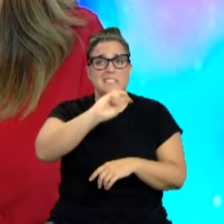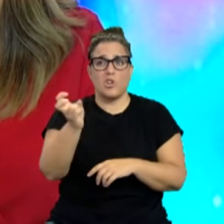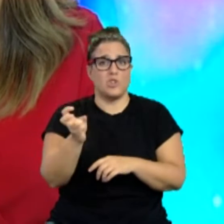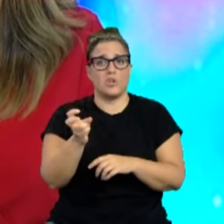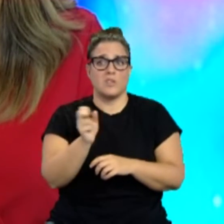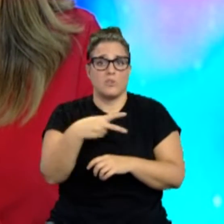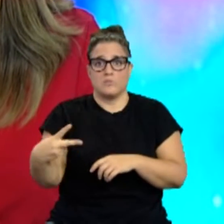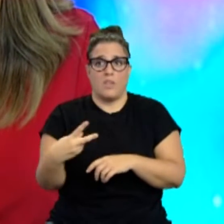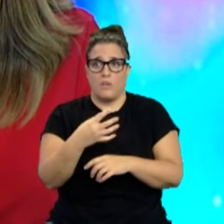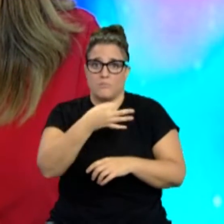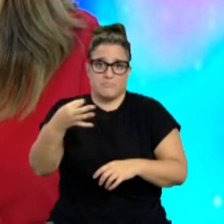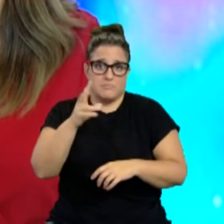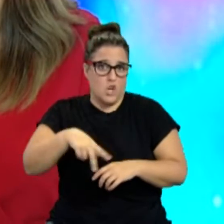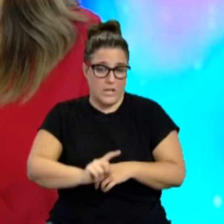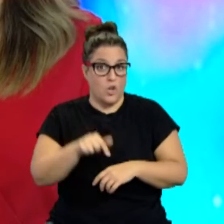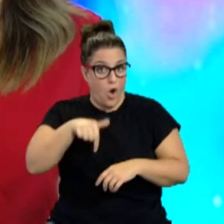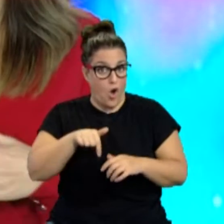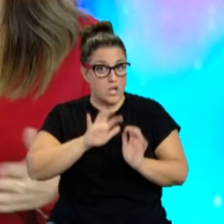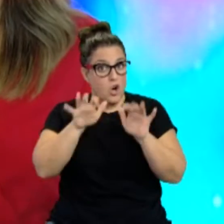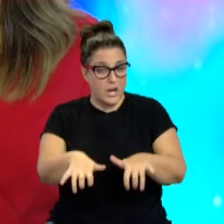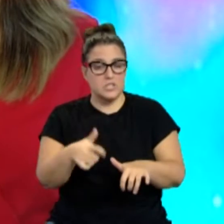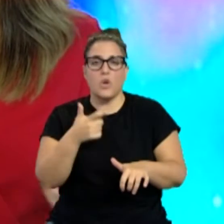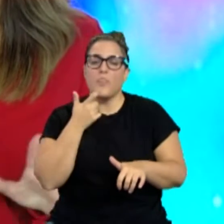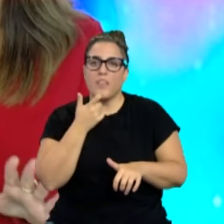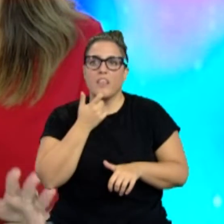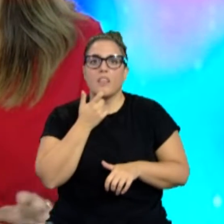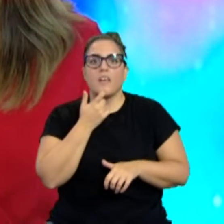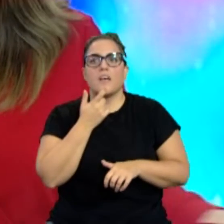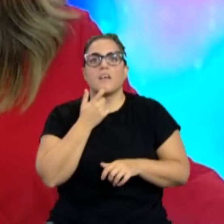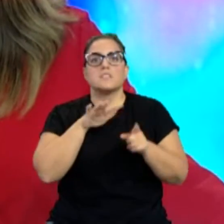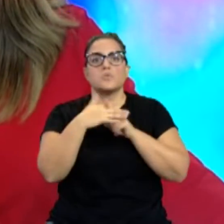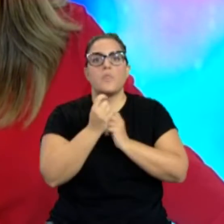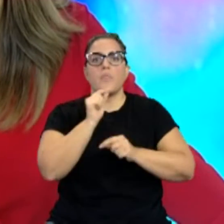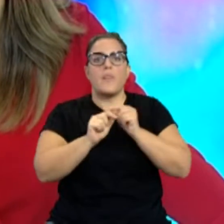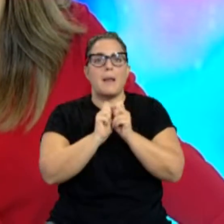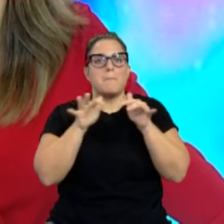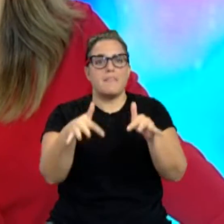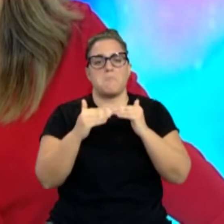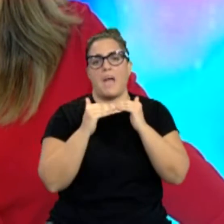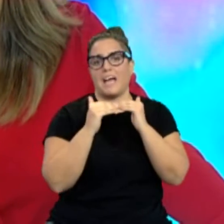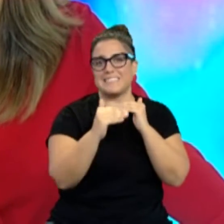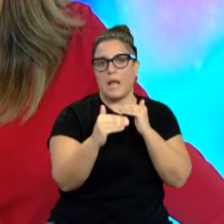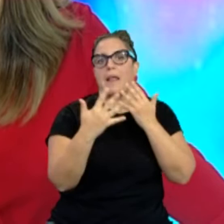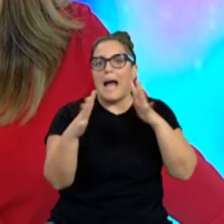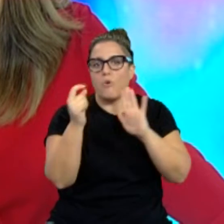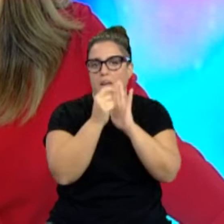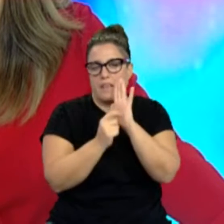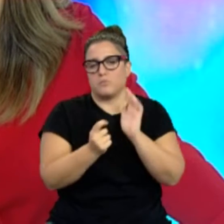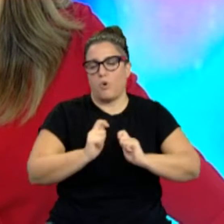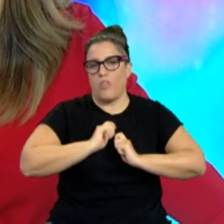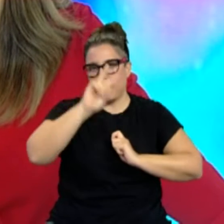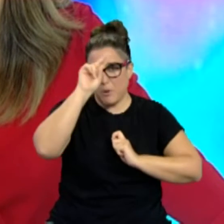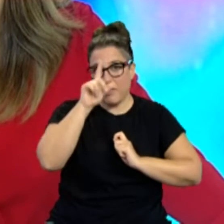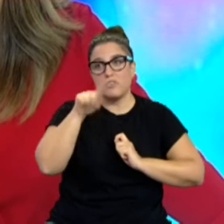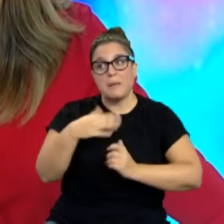países europeos. Hoy en el Congreso, Illa ha asegurado que la situación de la pandemia se ha estabilizado, aunque los datos siguen siendo preocupantes y también le ha pedido al